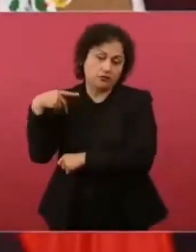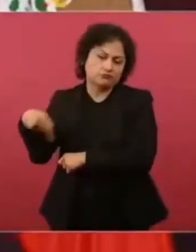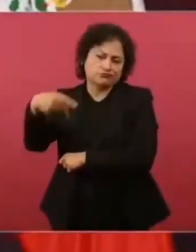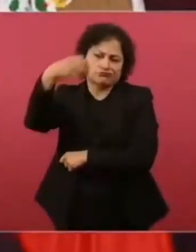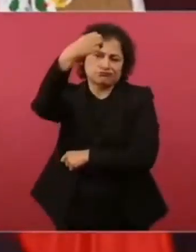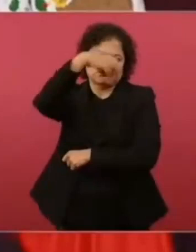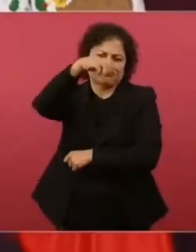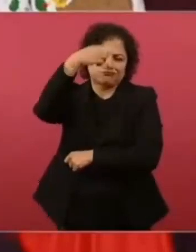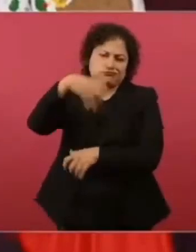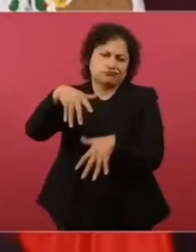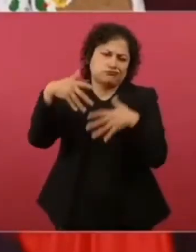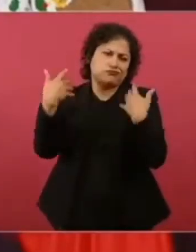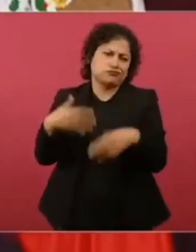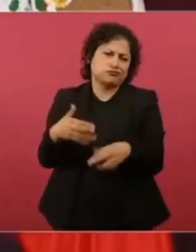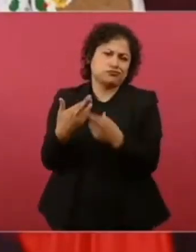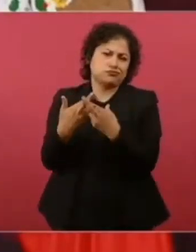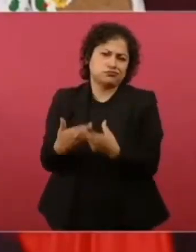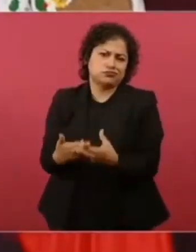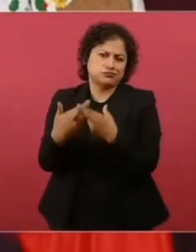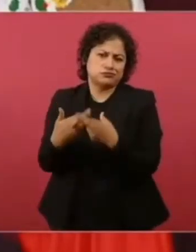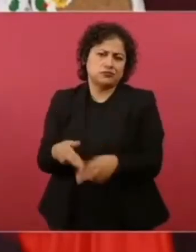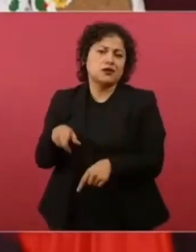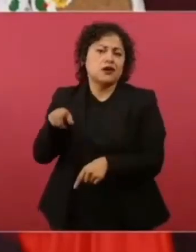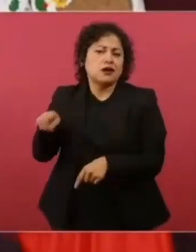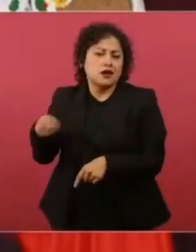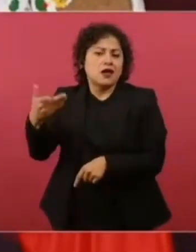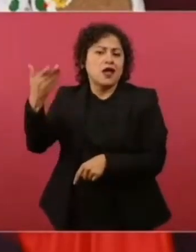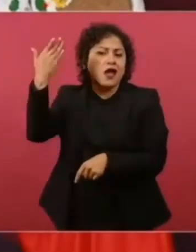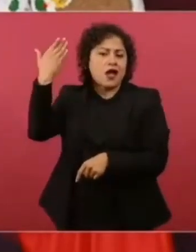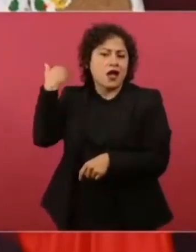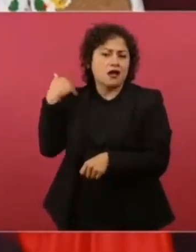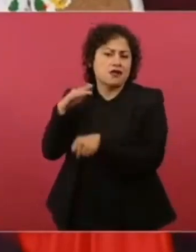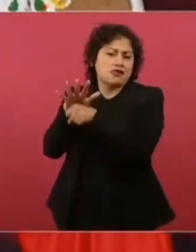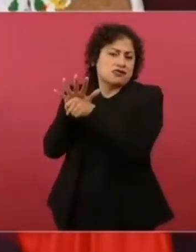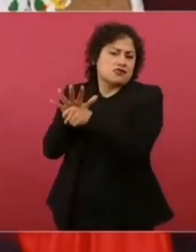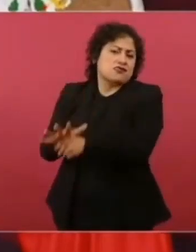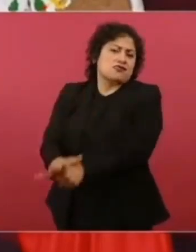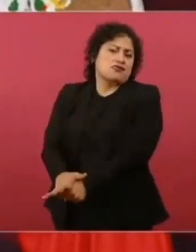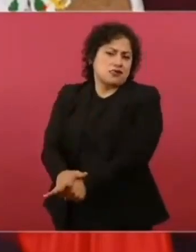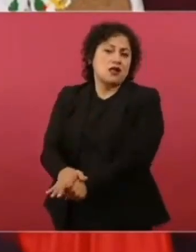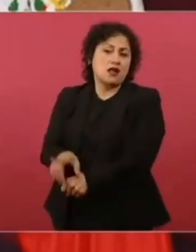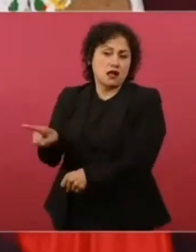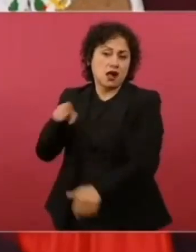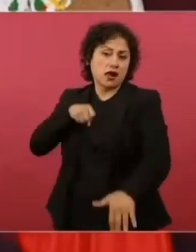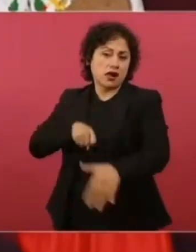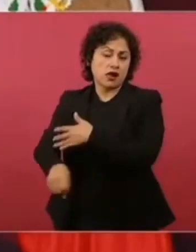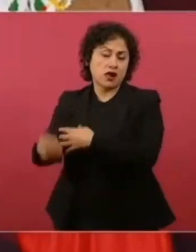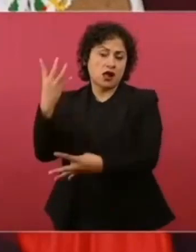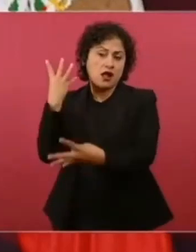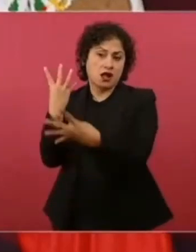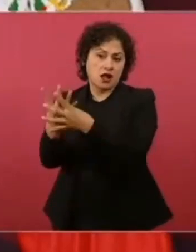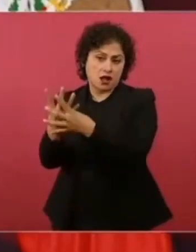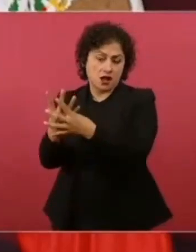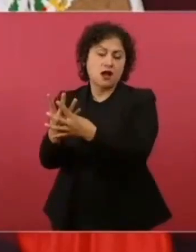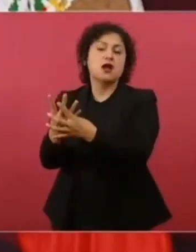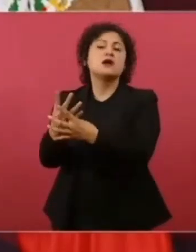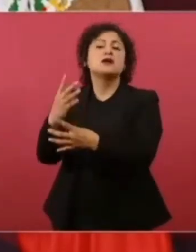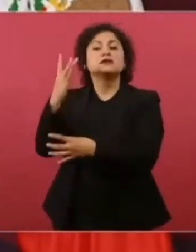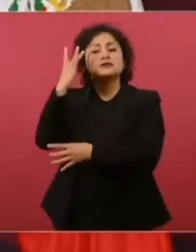había padecido de represión estuvo preso en la cárcel de San Juan de Ulúa